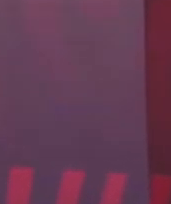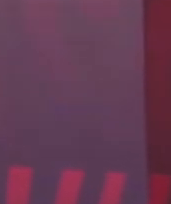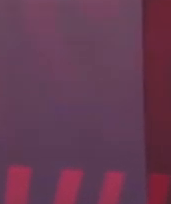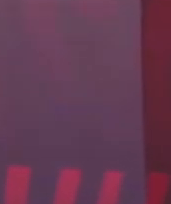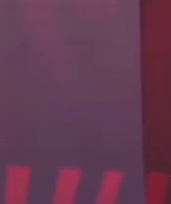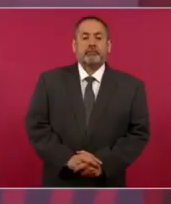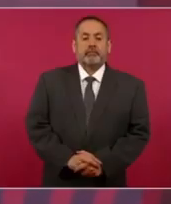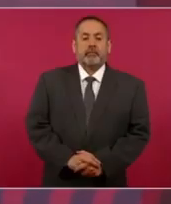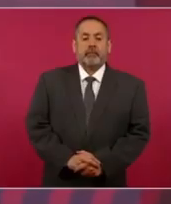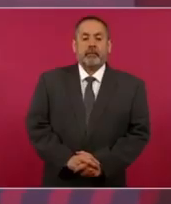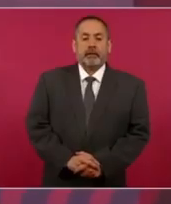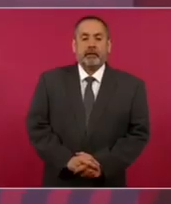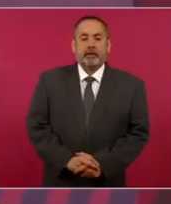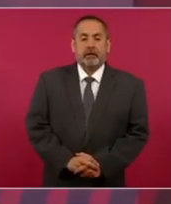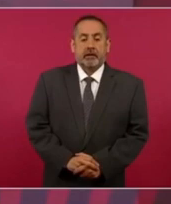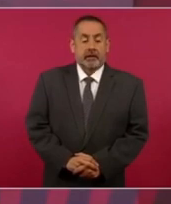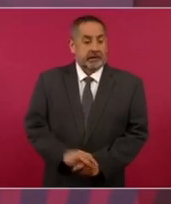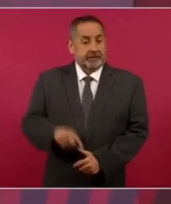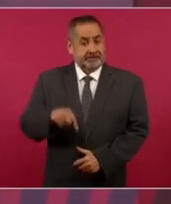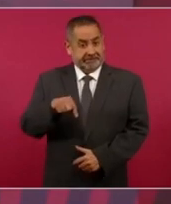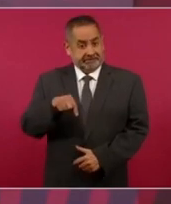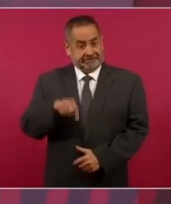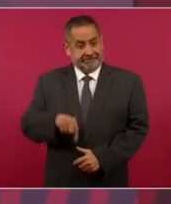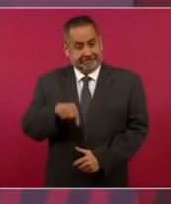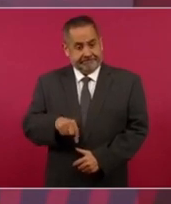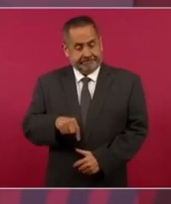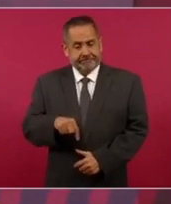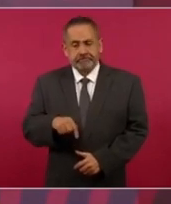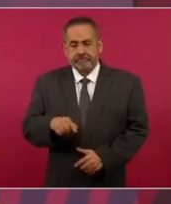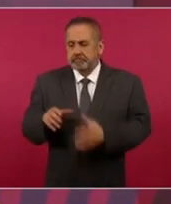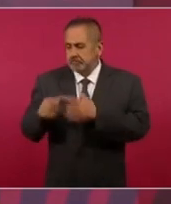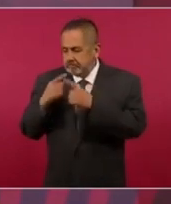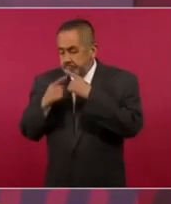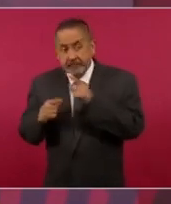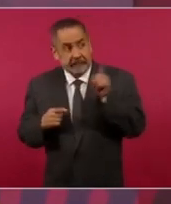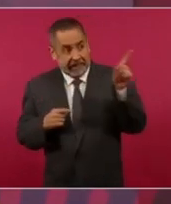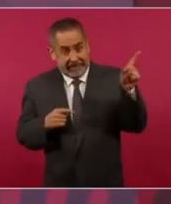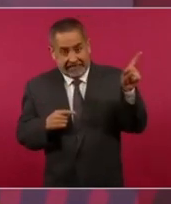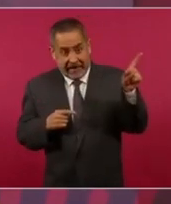a García Luna aquí se esté resolviendo